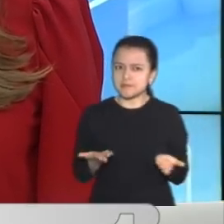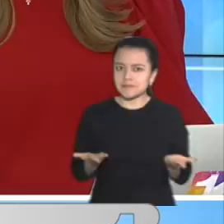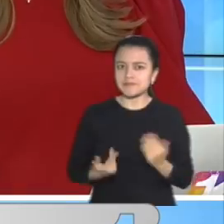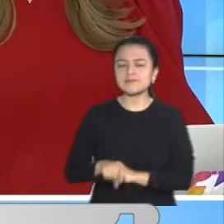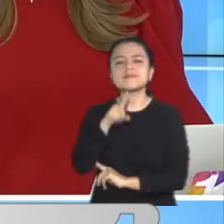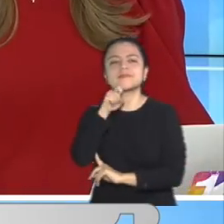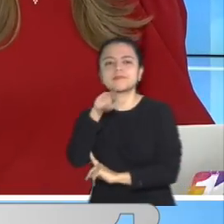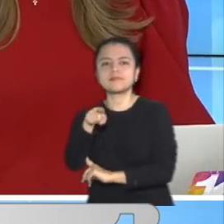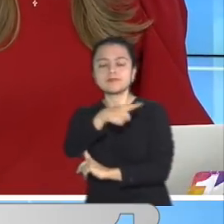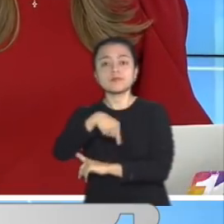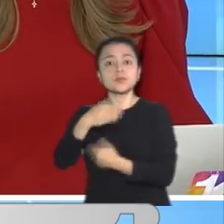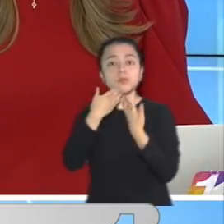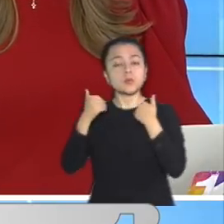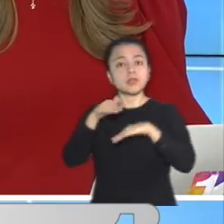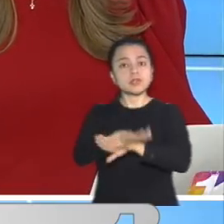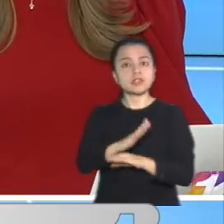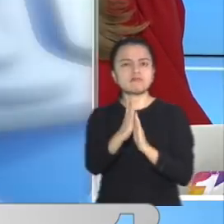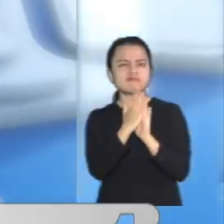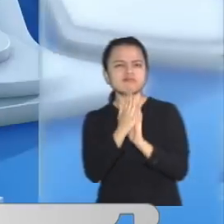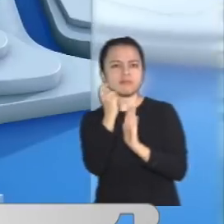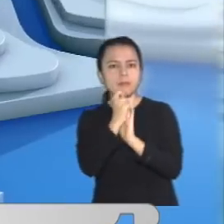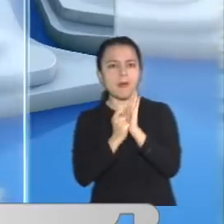muy buenas tardes. ¿Cómo va a regir esta medida?